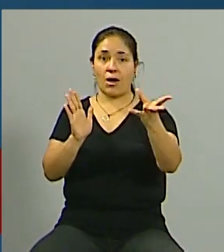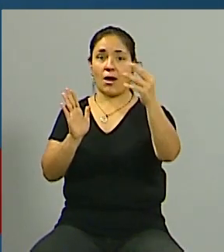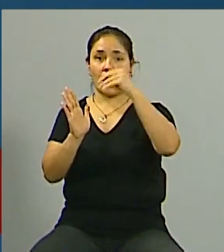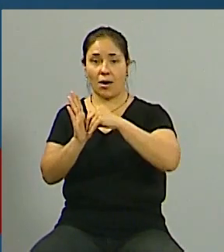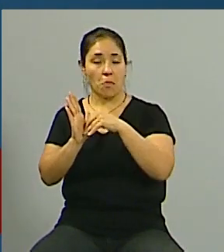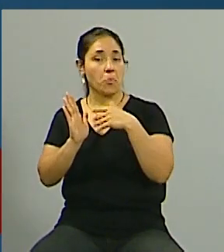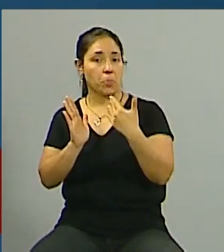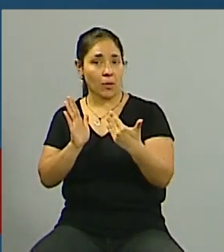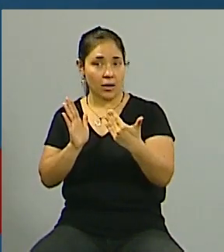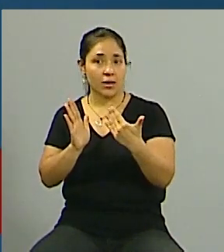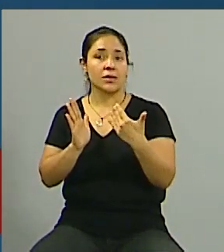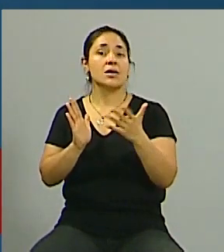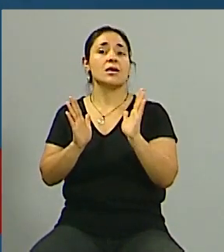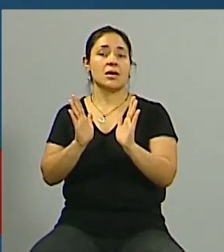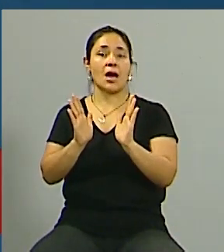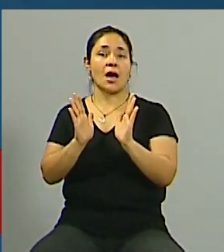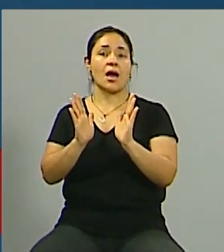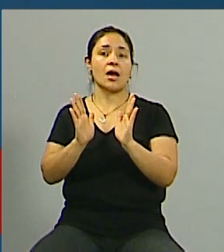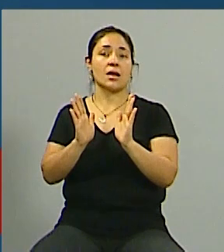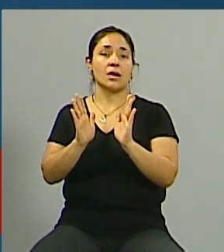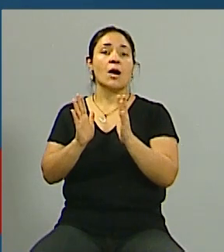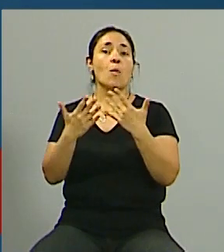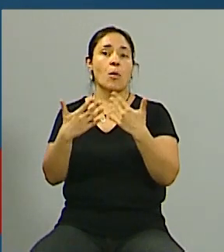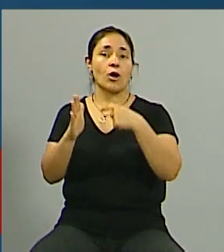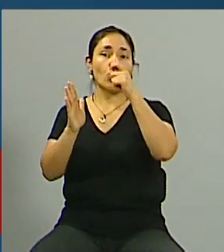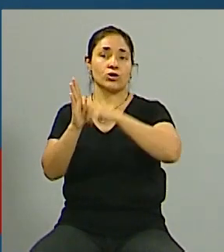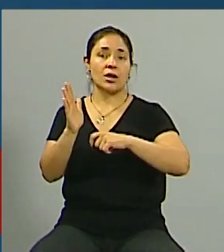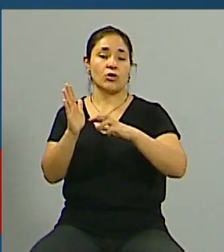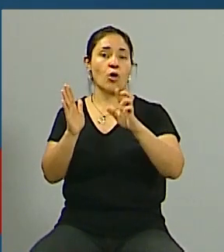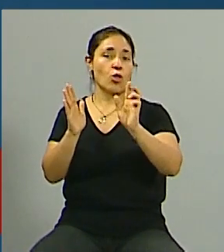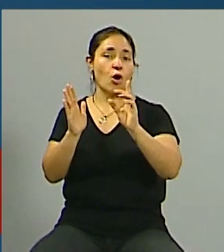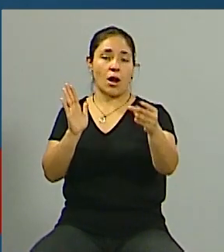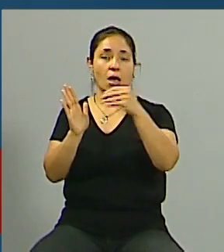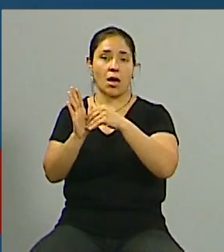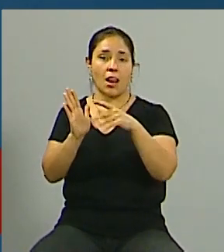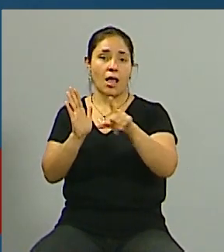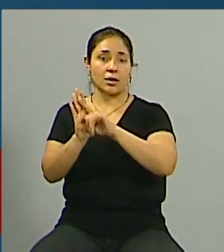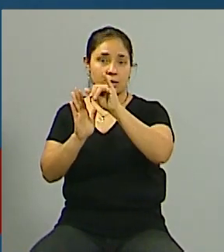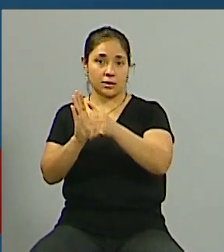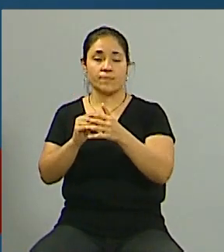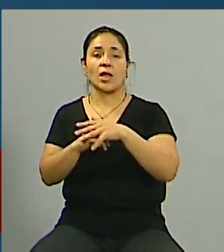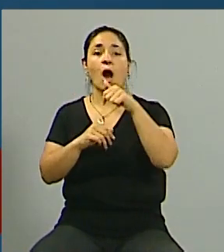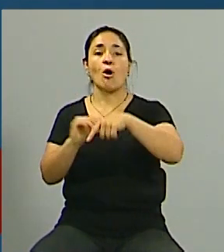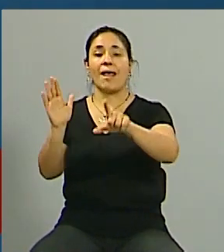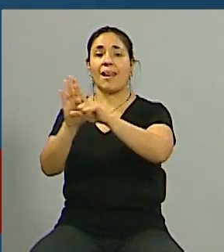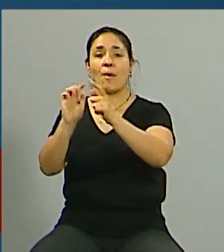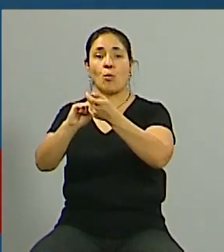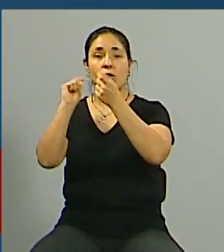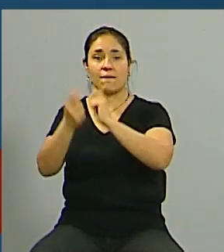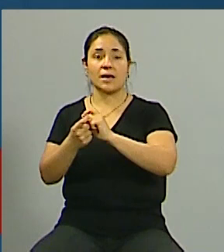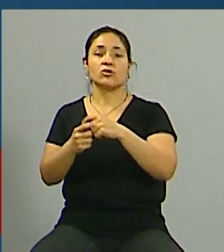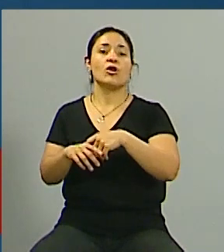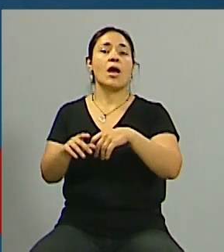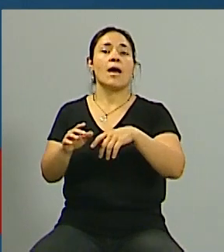esa posibilidad de que era legal el contrato hacerlo así ahora lo que se estableció con esta modificación es obviamente la